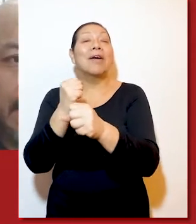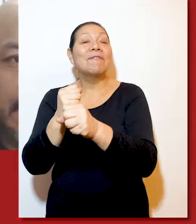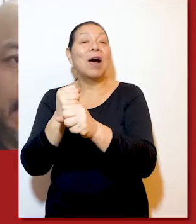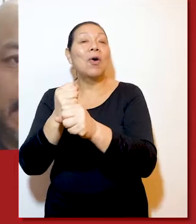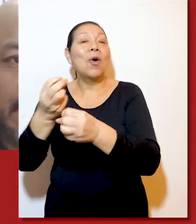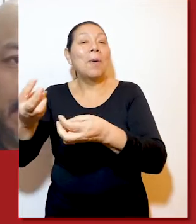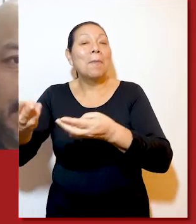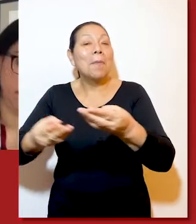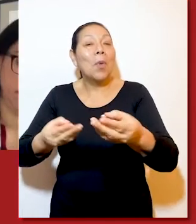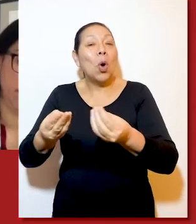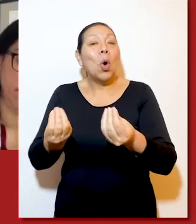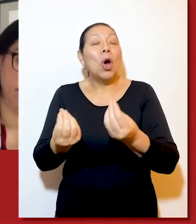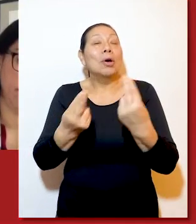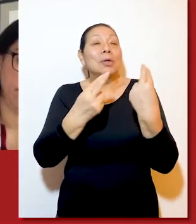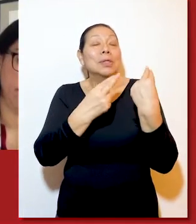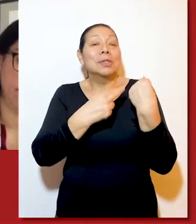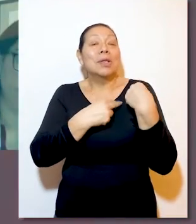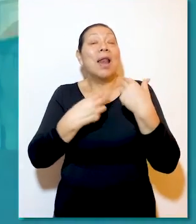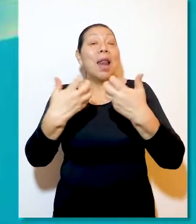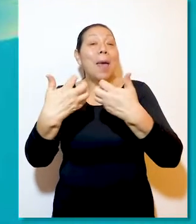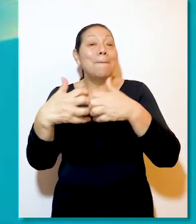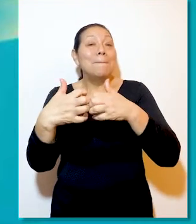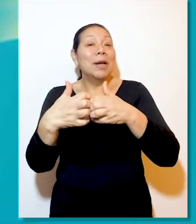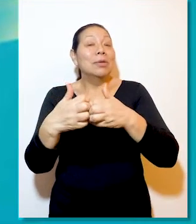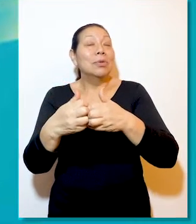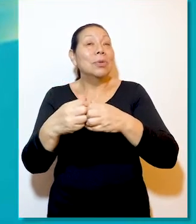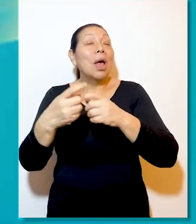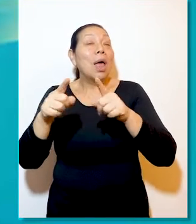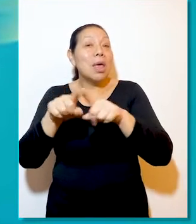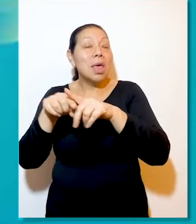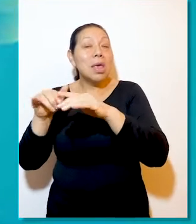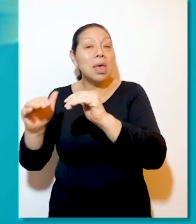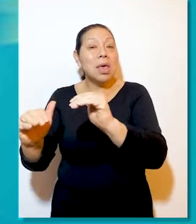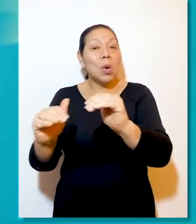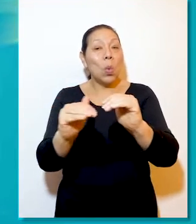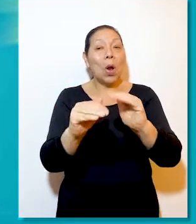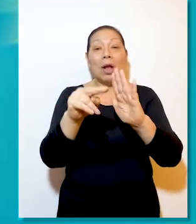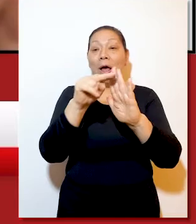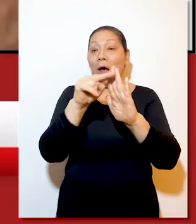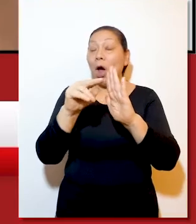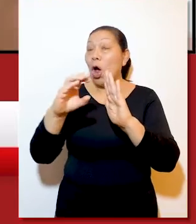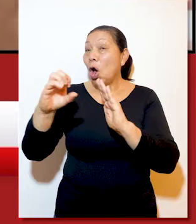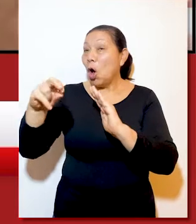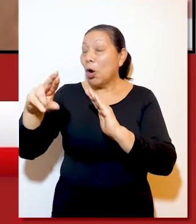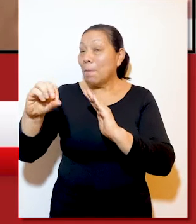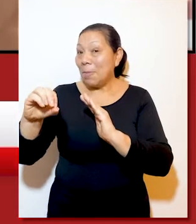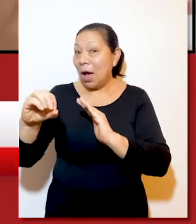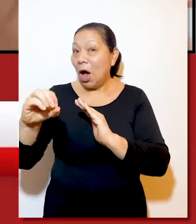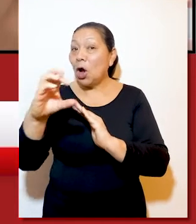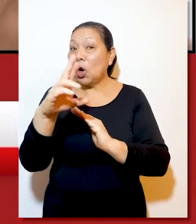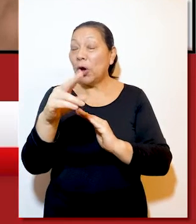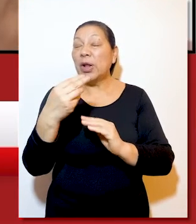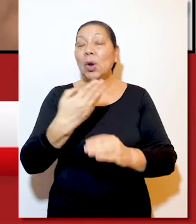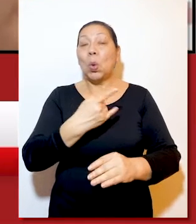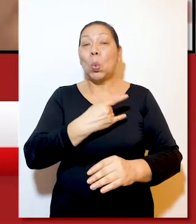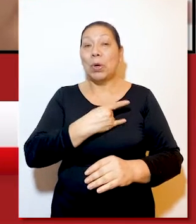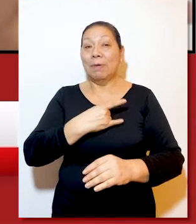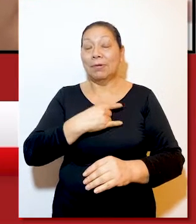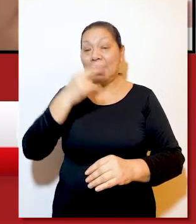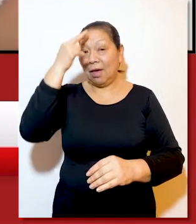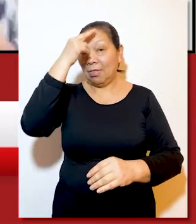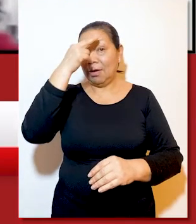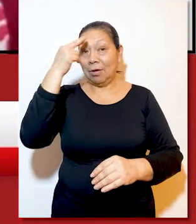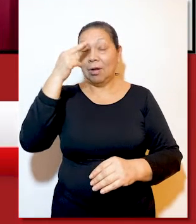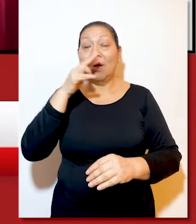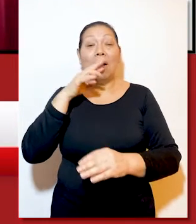en el mercado laboral y el emprendimiento, así como el rol de las empresas en promover la equidad de género. Norma Correa, de la Pontificia Universidad